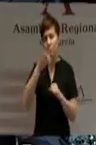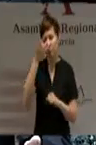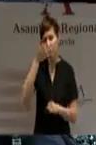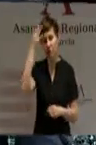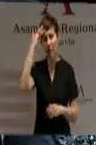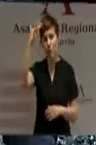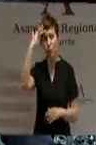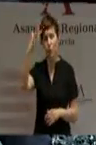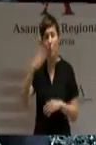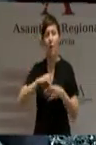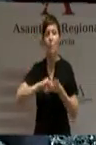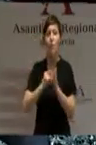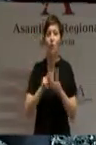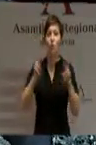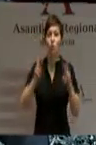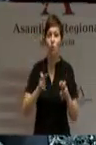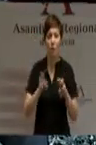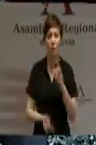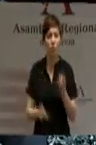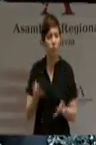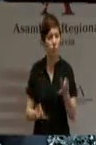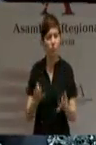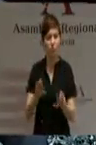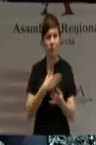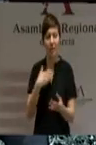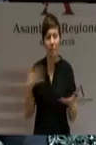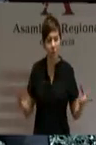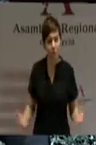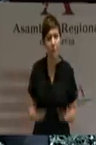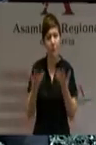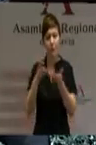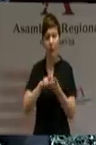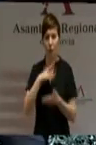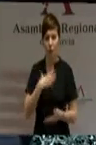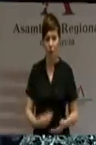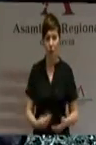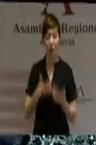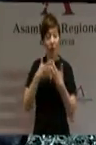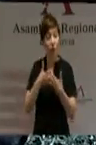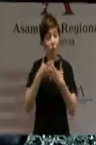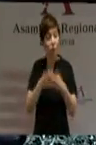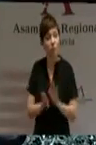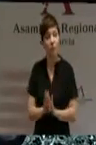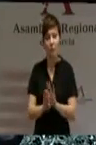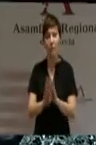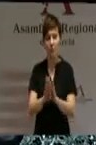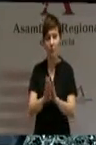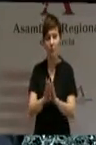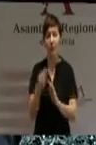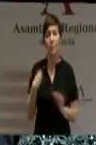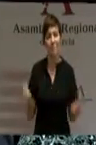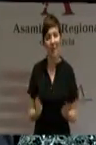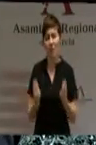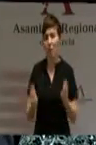Así vamos a ir adelante, levantando a nuestra región. Debemos luchar por seguir mejorando. Y tengan la